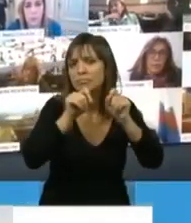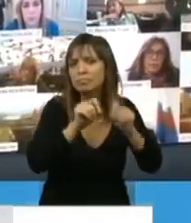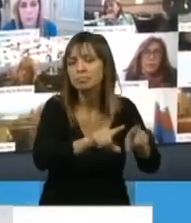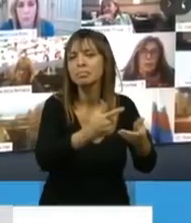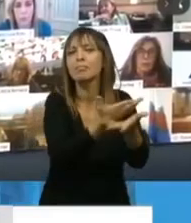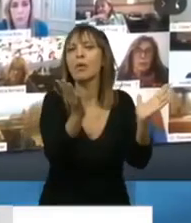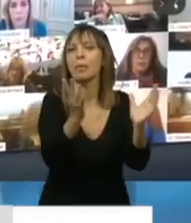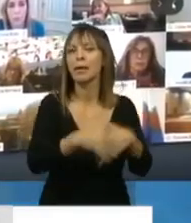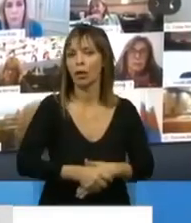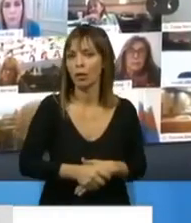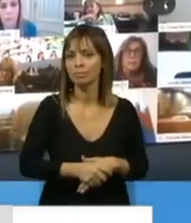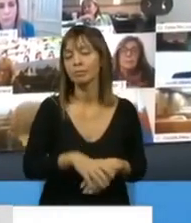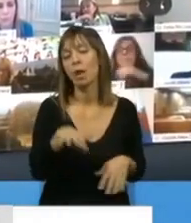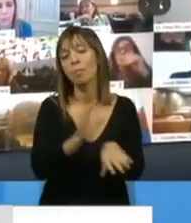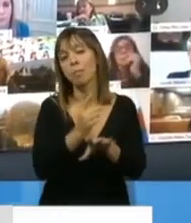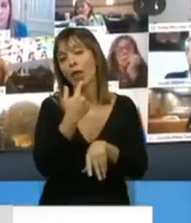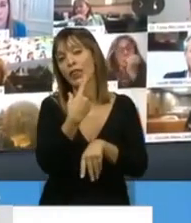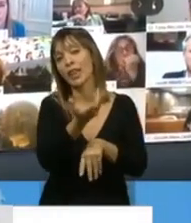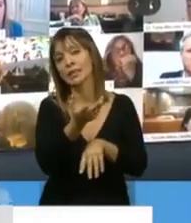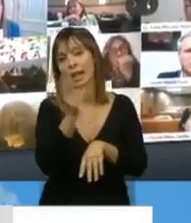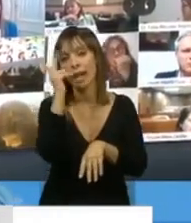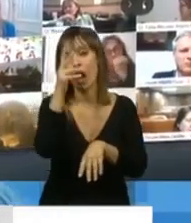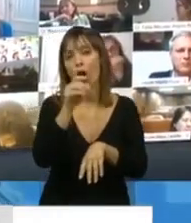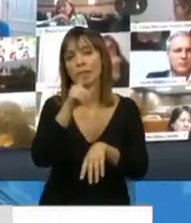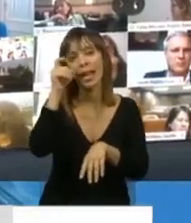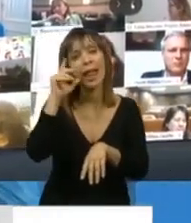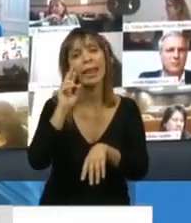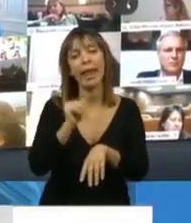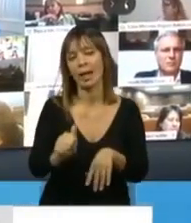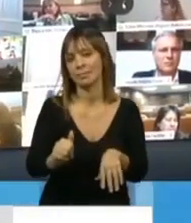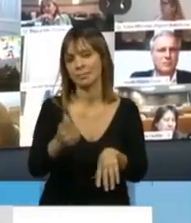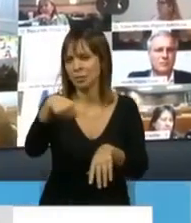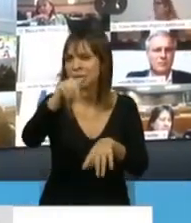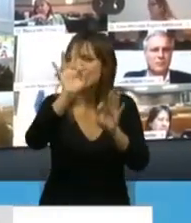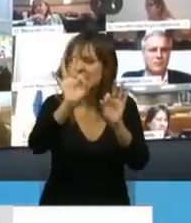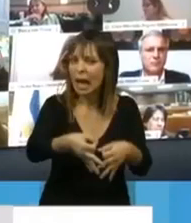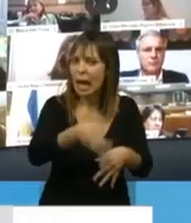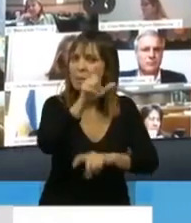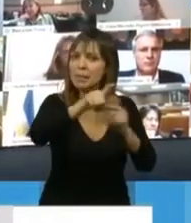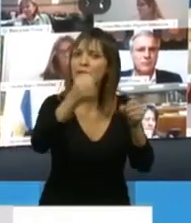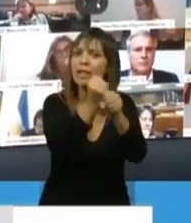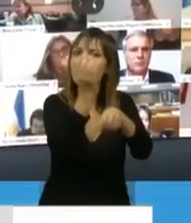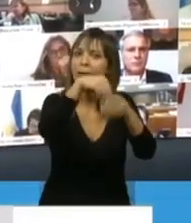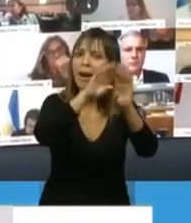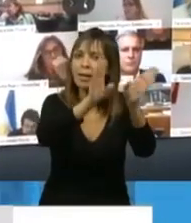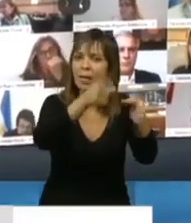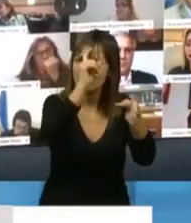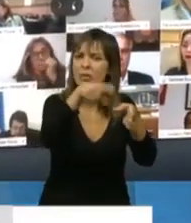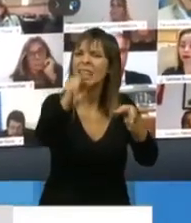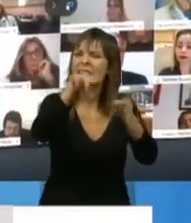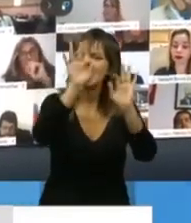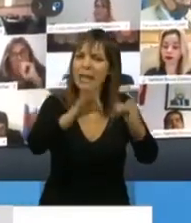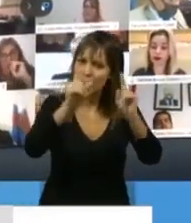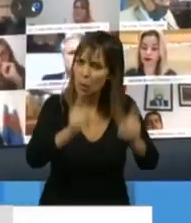se llama la hotelería, pero sabiendo que los profesionales de la salud van a hacer todo lo que esté a su